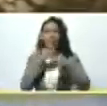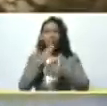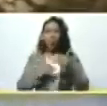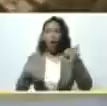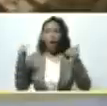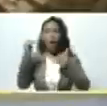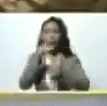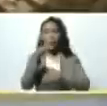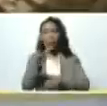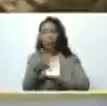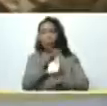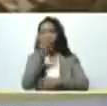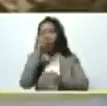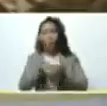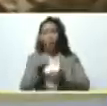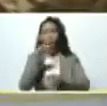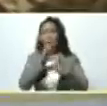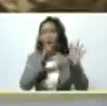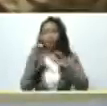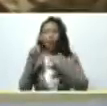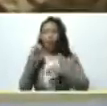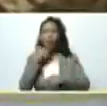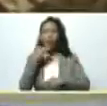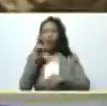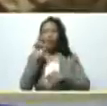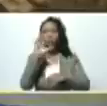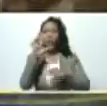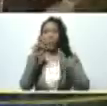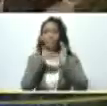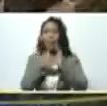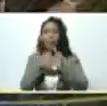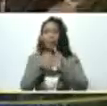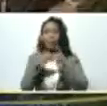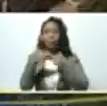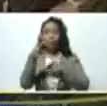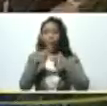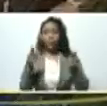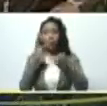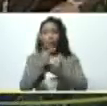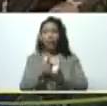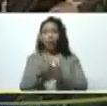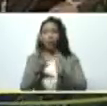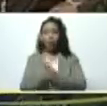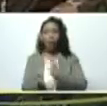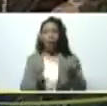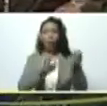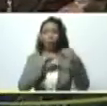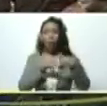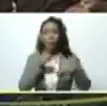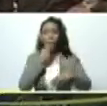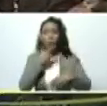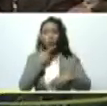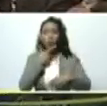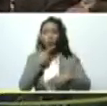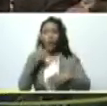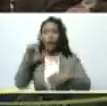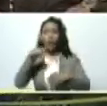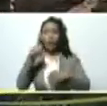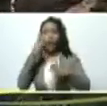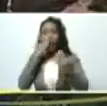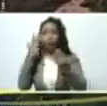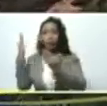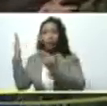aproximadamente dos mil ochocientos casi tres mil kilos por hectárea vamos a tener hoy de acuerdo a los hermosísimos cultivos que aquí estamos